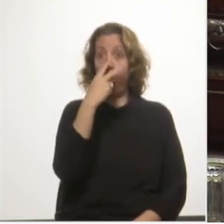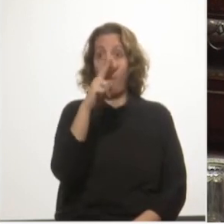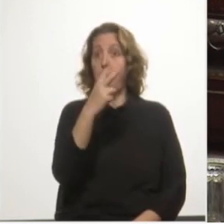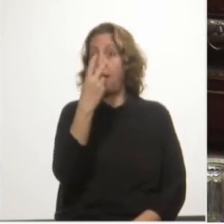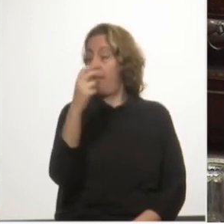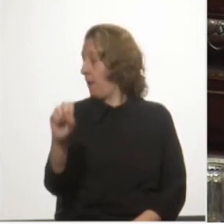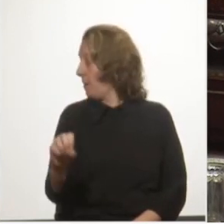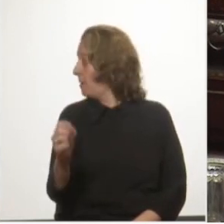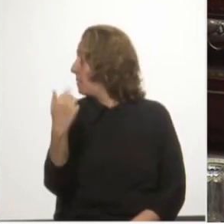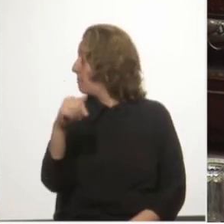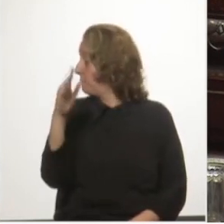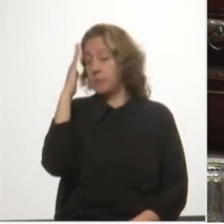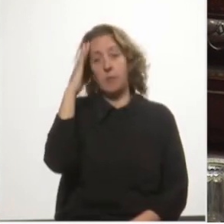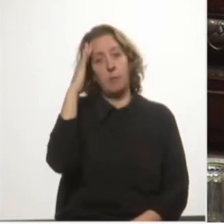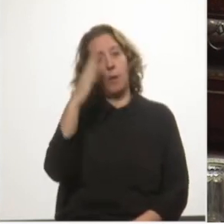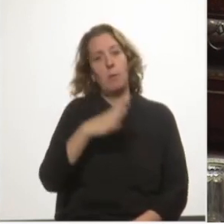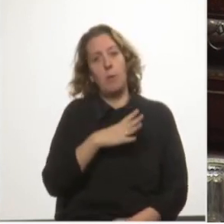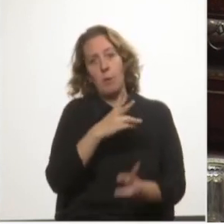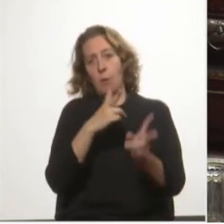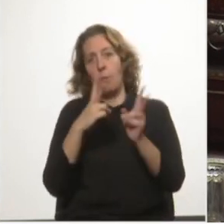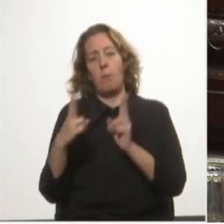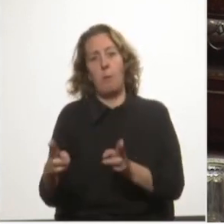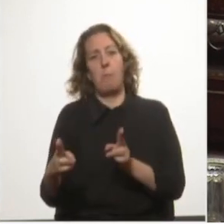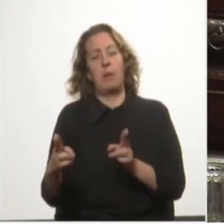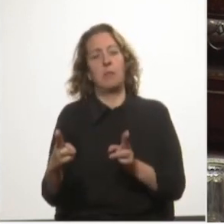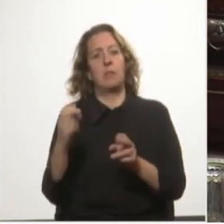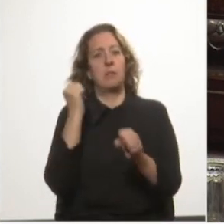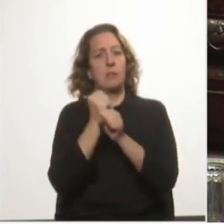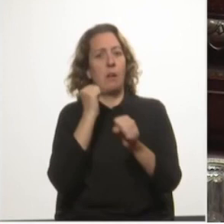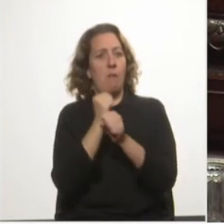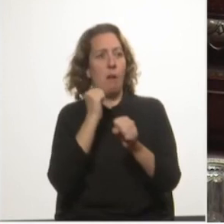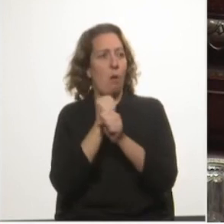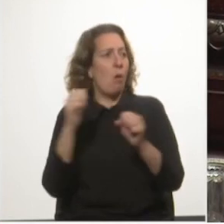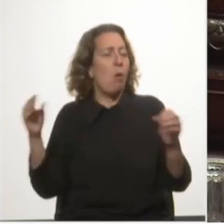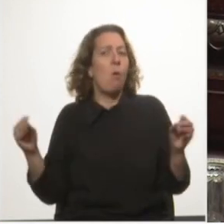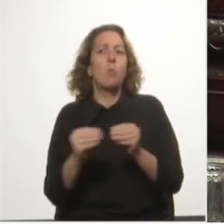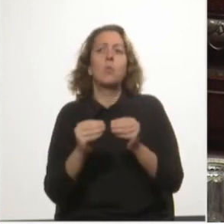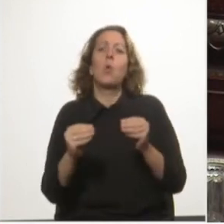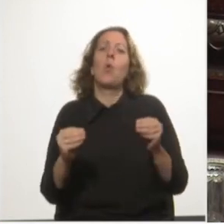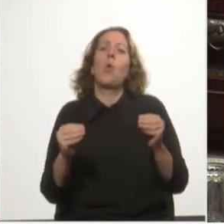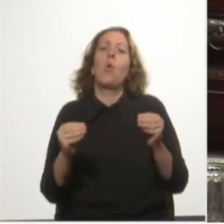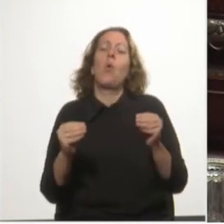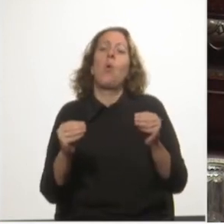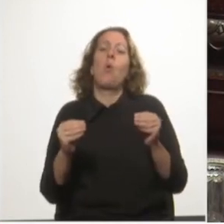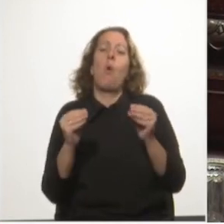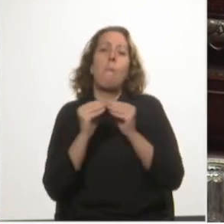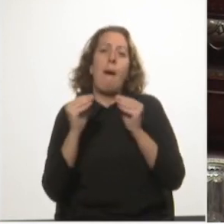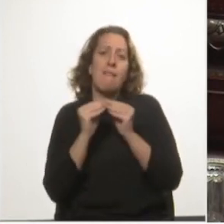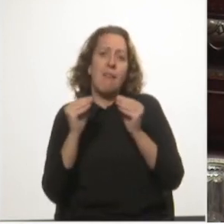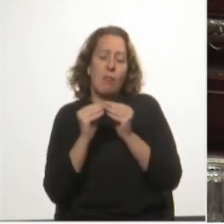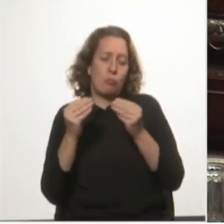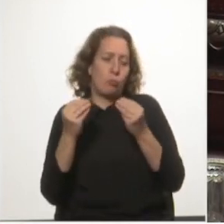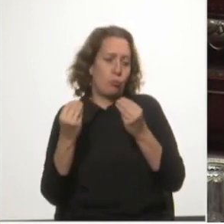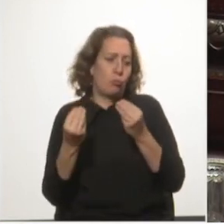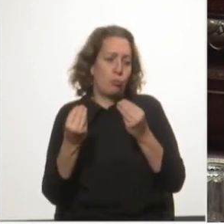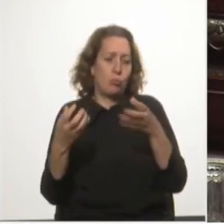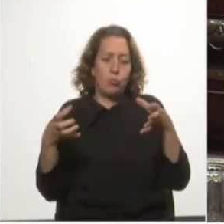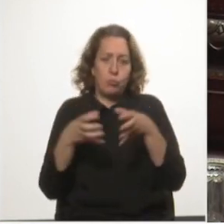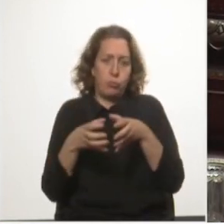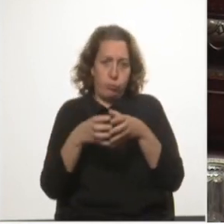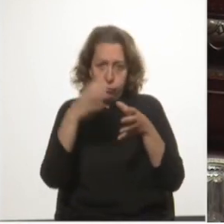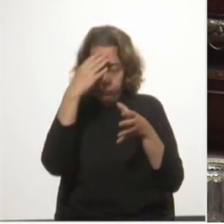de nuestra tarea, junto con la de los compañeros y compañeras de la bancada, iba a ser el de controlar al Poder